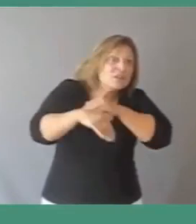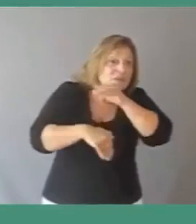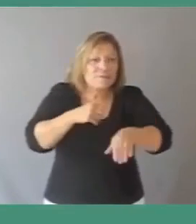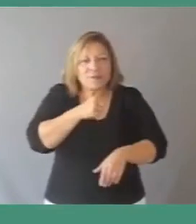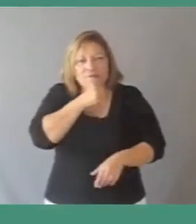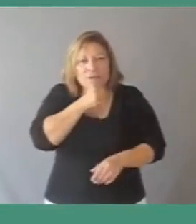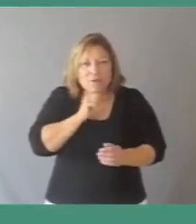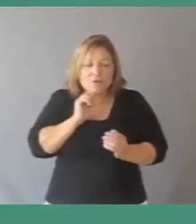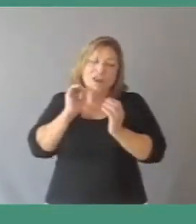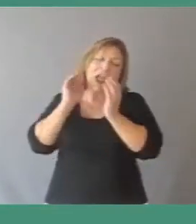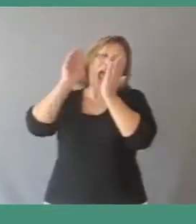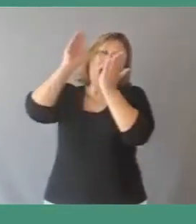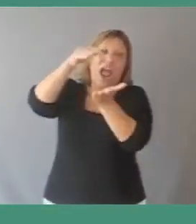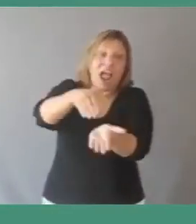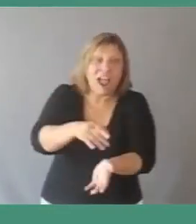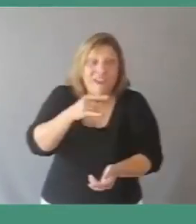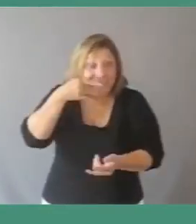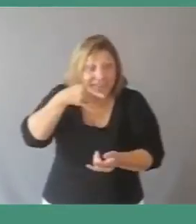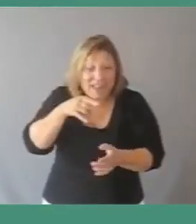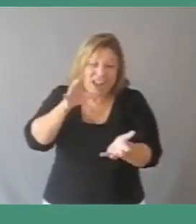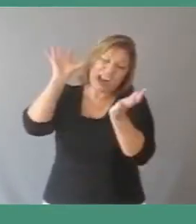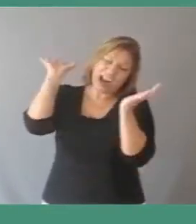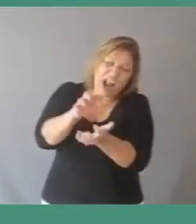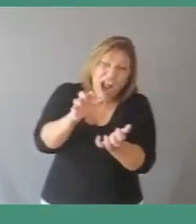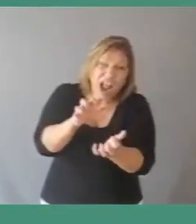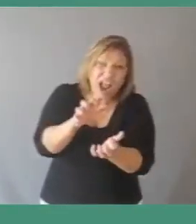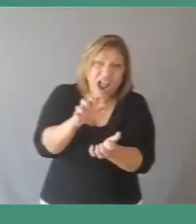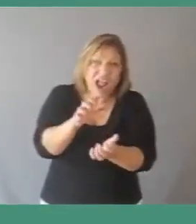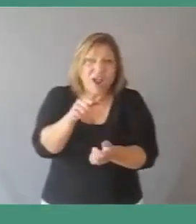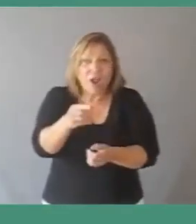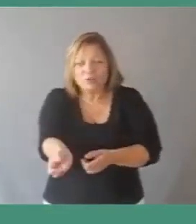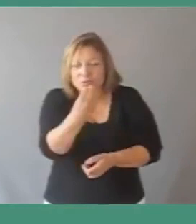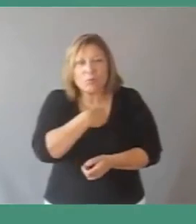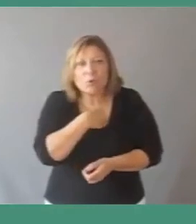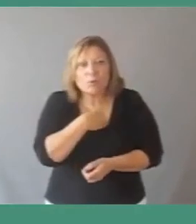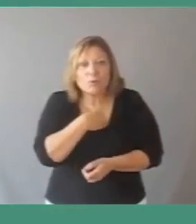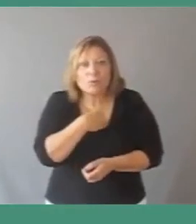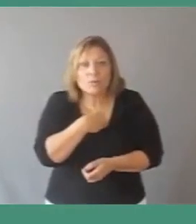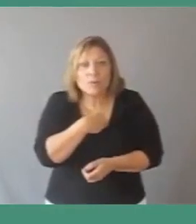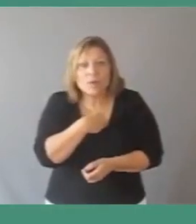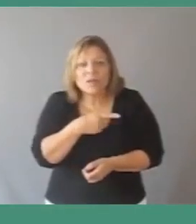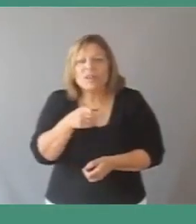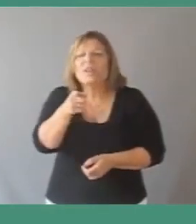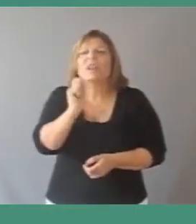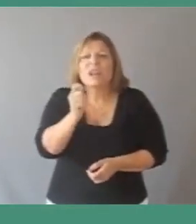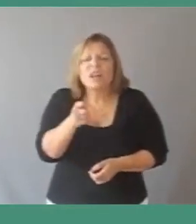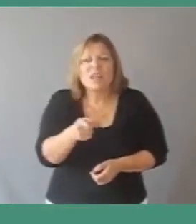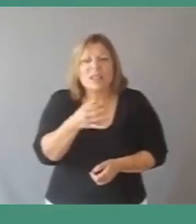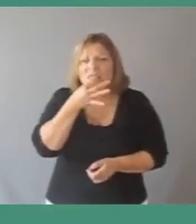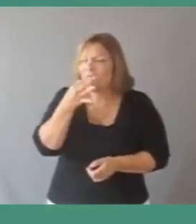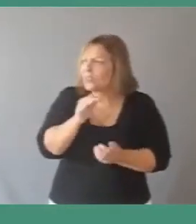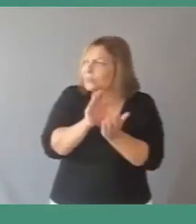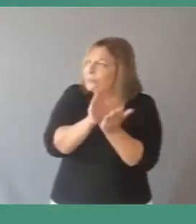el viejo yacaré se lanzó de un salto al agua y ¡tac! En dos golpes de boca se lo comió. ¿Quién es ese?